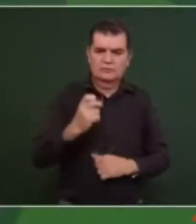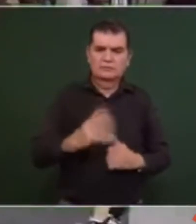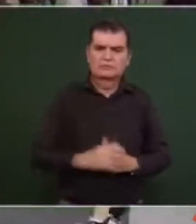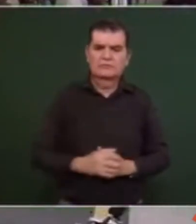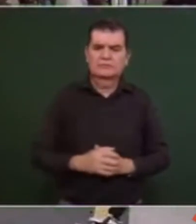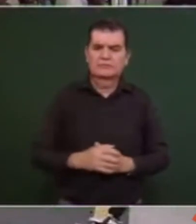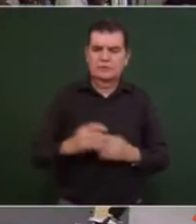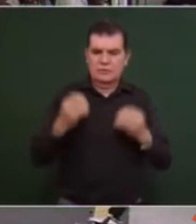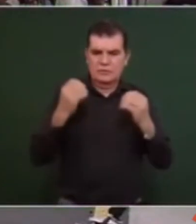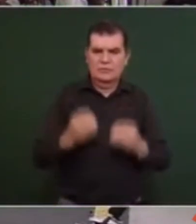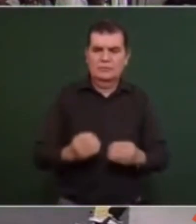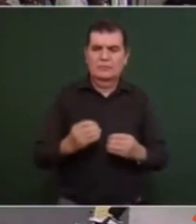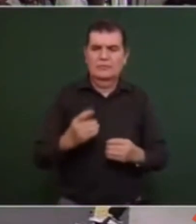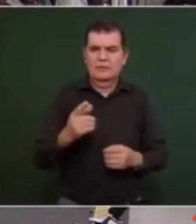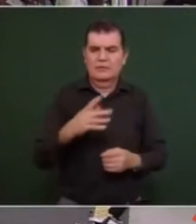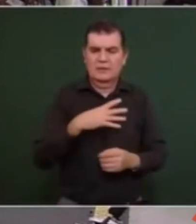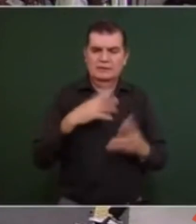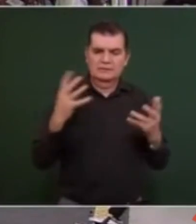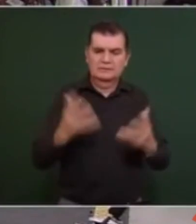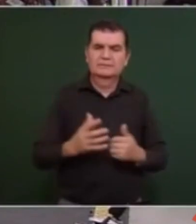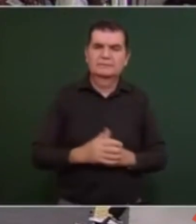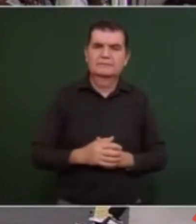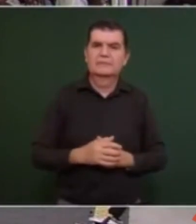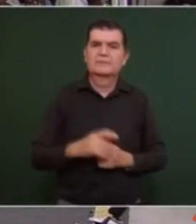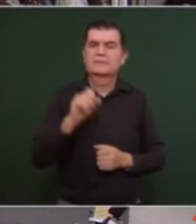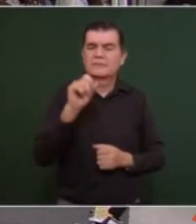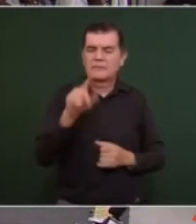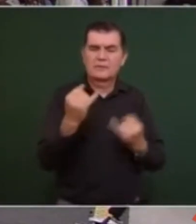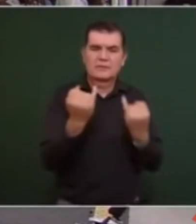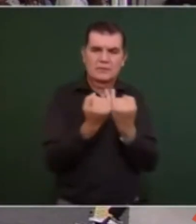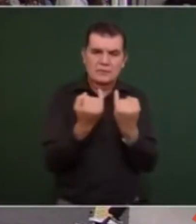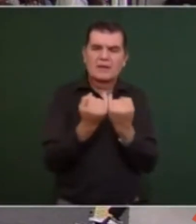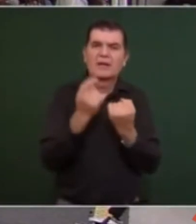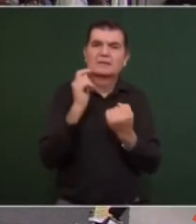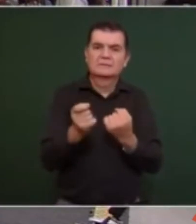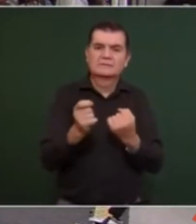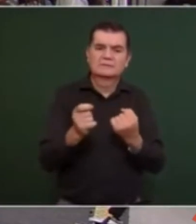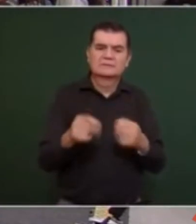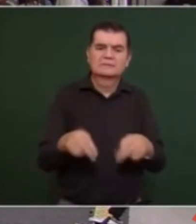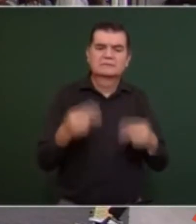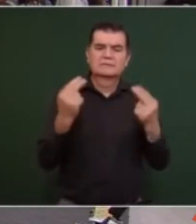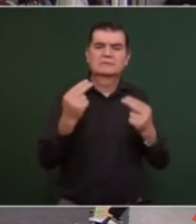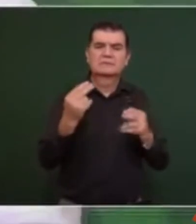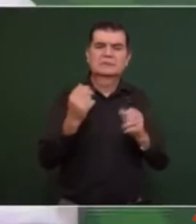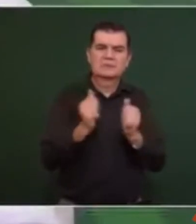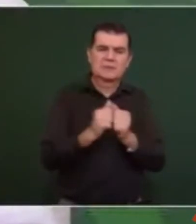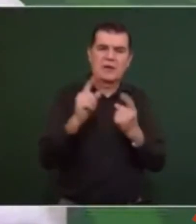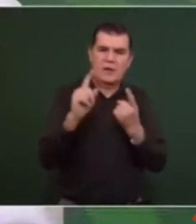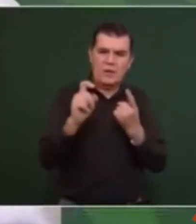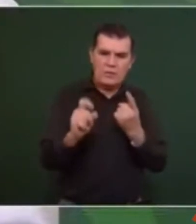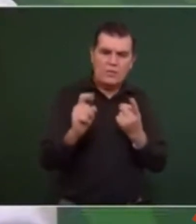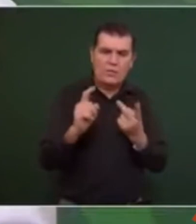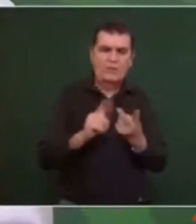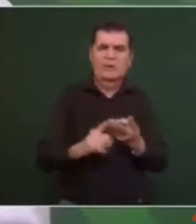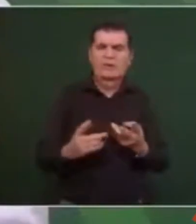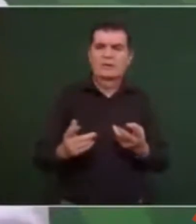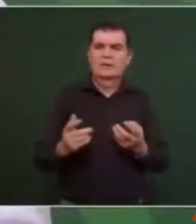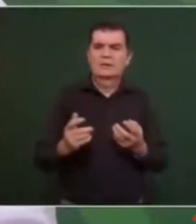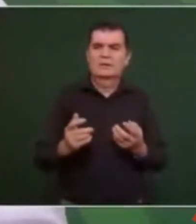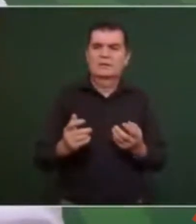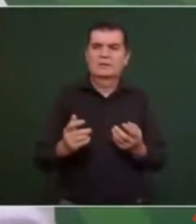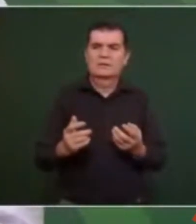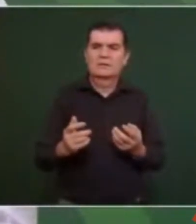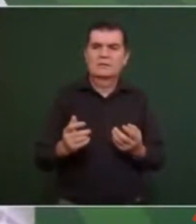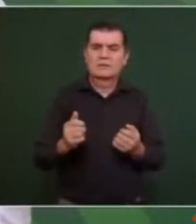compromiso que hemos hecho lo mismo en lo que tiene que ver con el agua eh